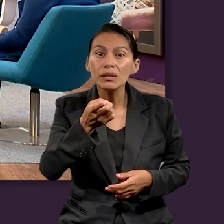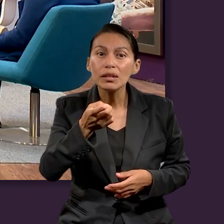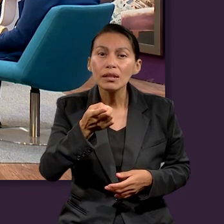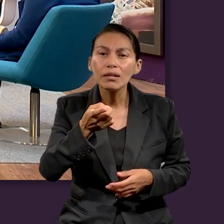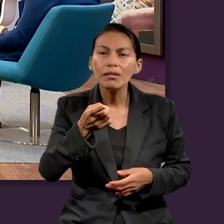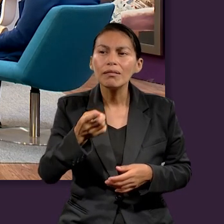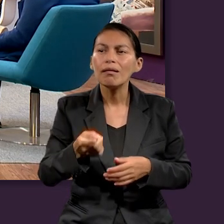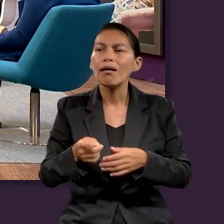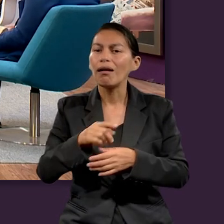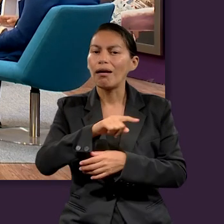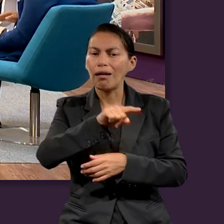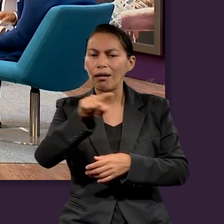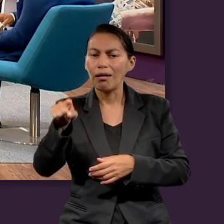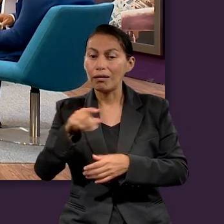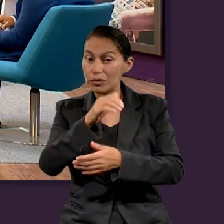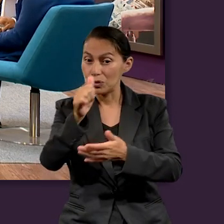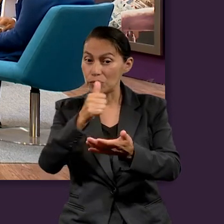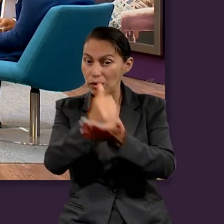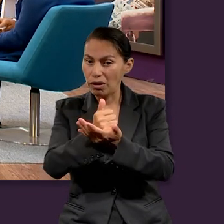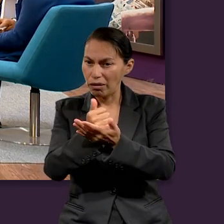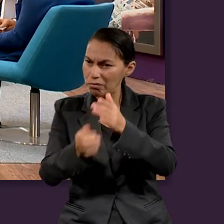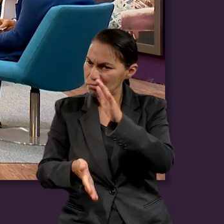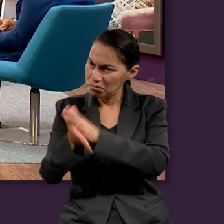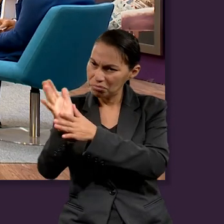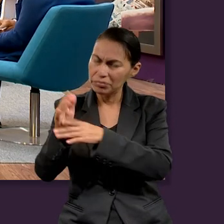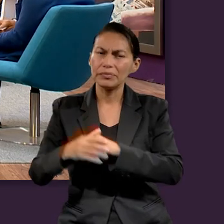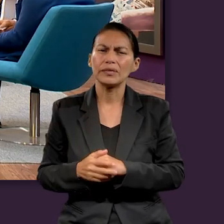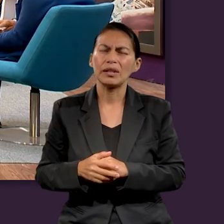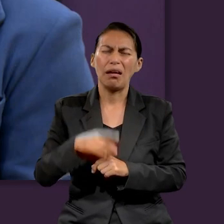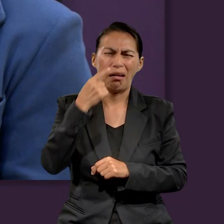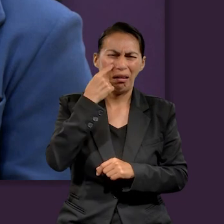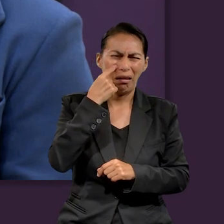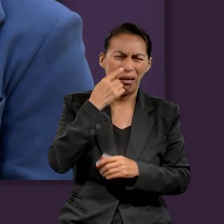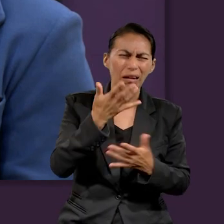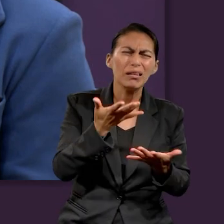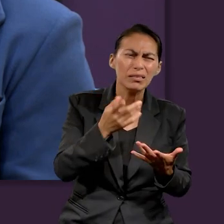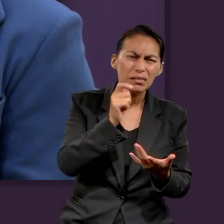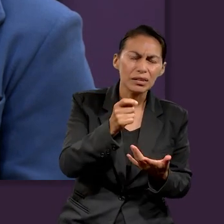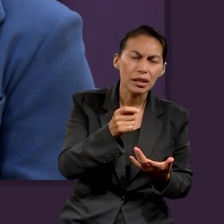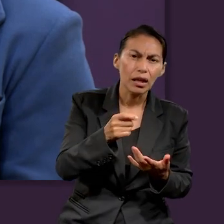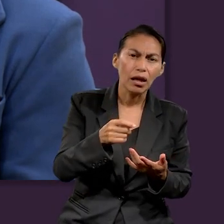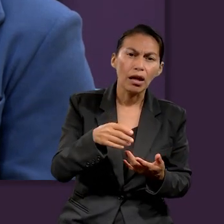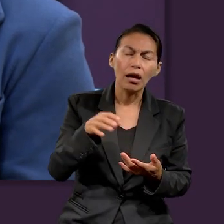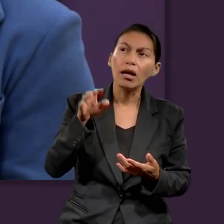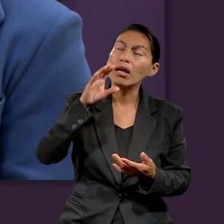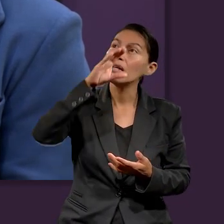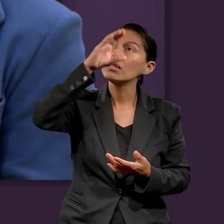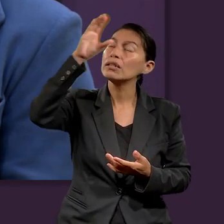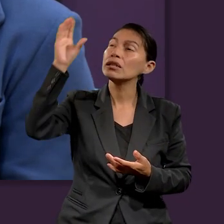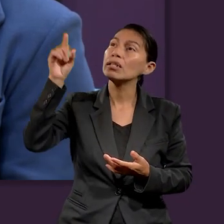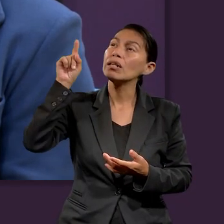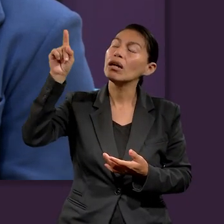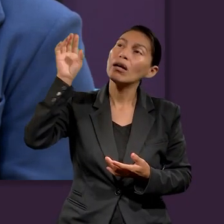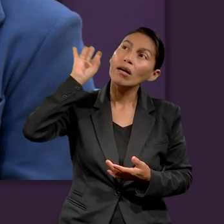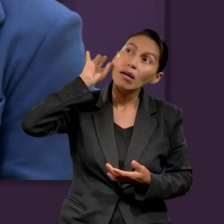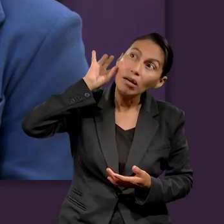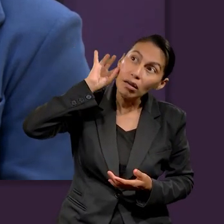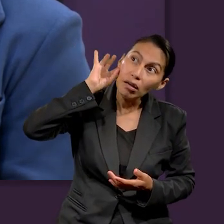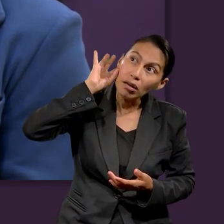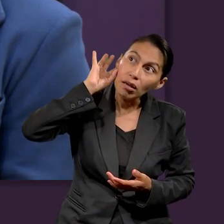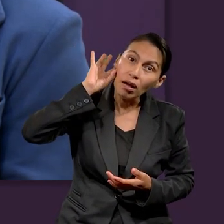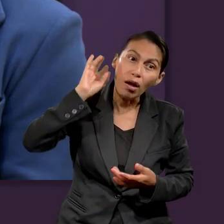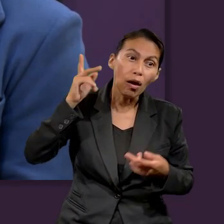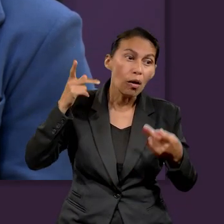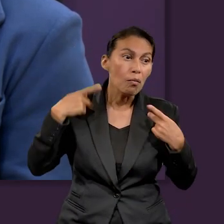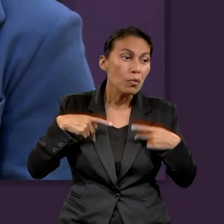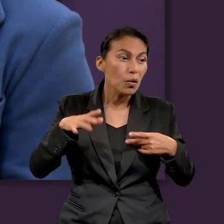ella. Hay un llamado, ¿sí? Apocalipsis, ¿qué? 18.4. ¿Qué dice? Oí otra voz del cielo que decía,